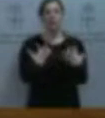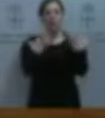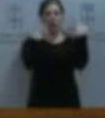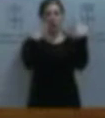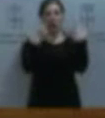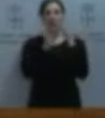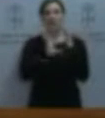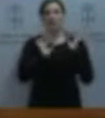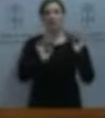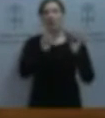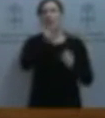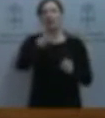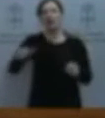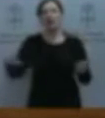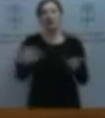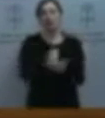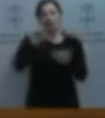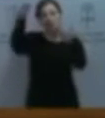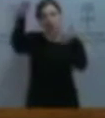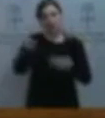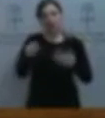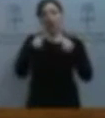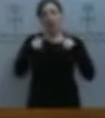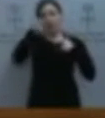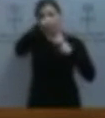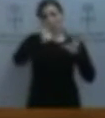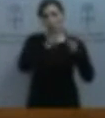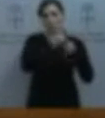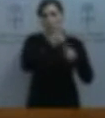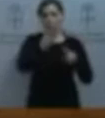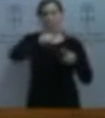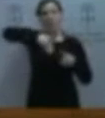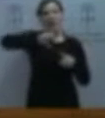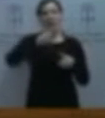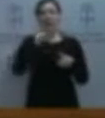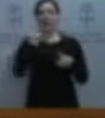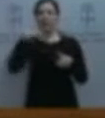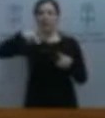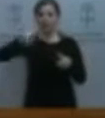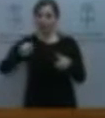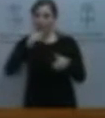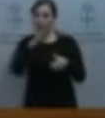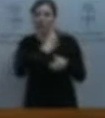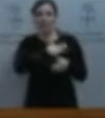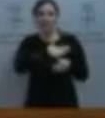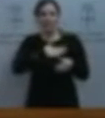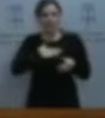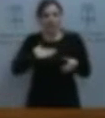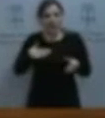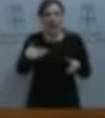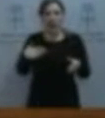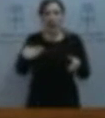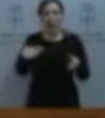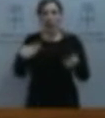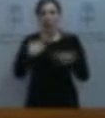a todas las personas invitadas por el diputado del Partido Popular, David Medina, en su afán por seguir generando división